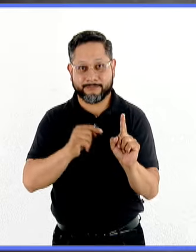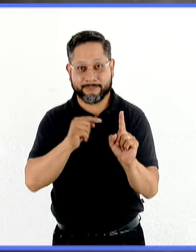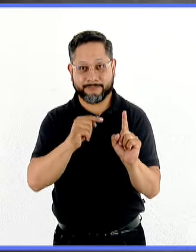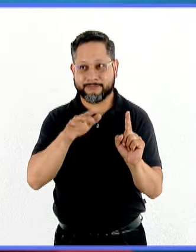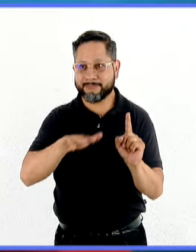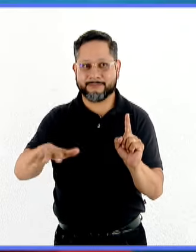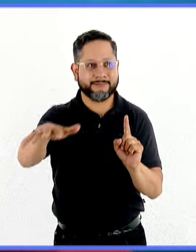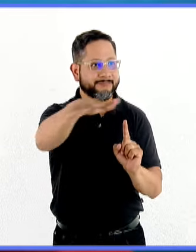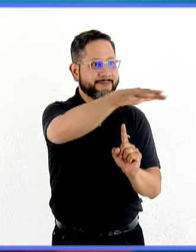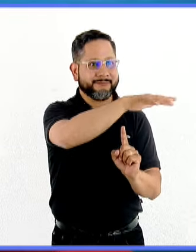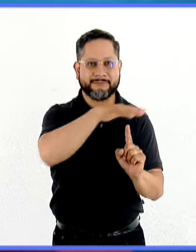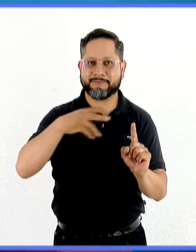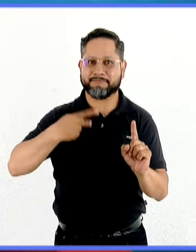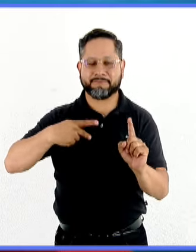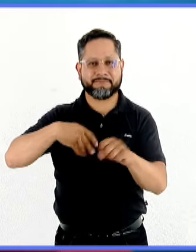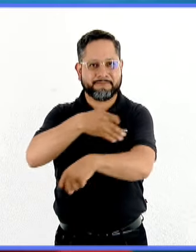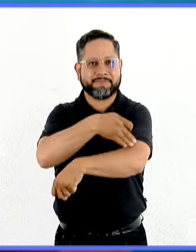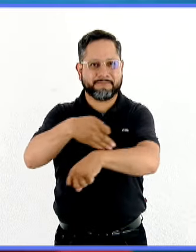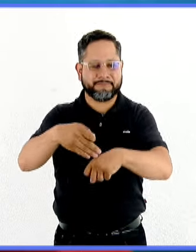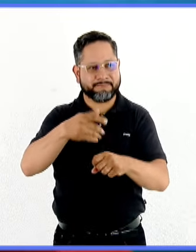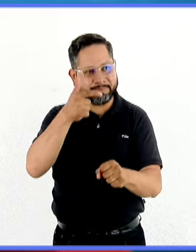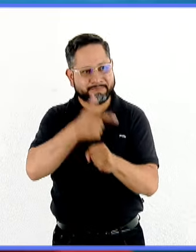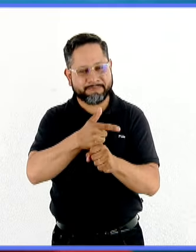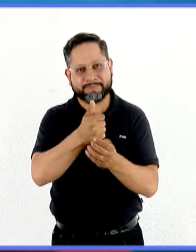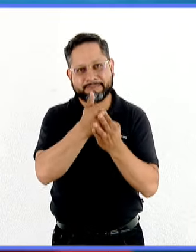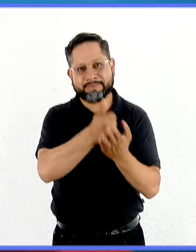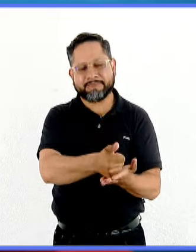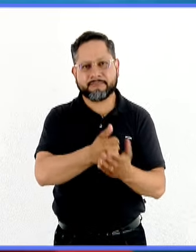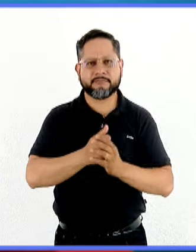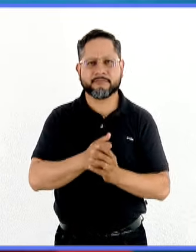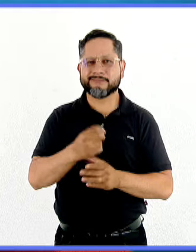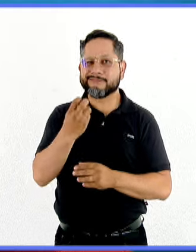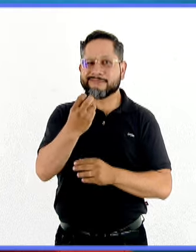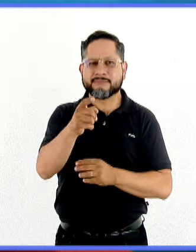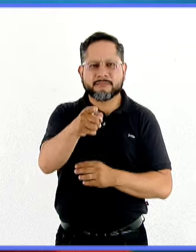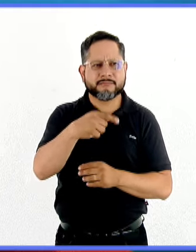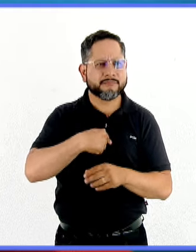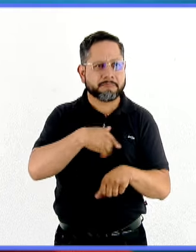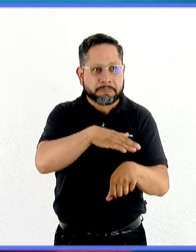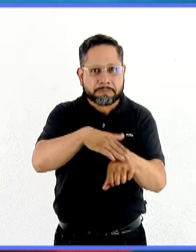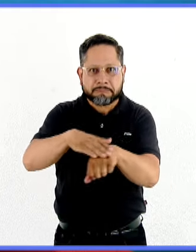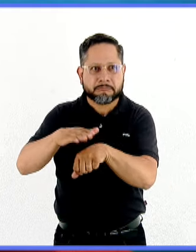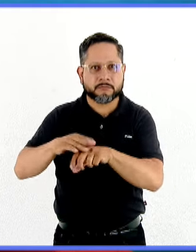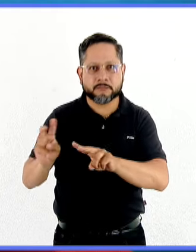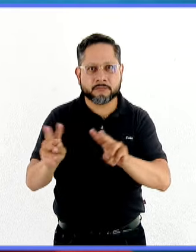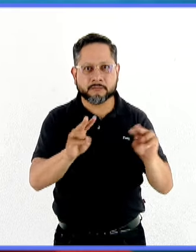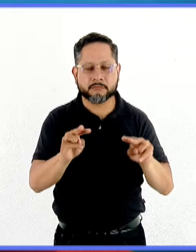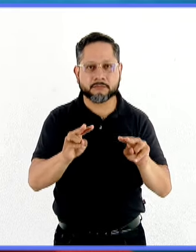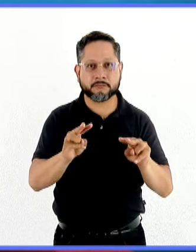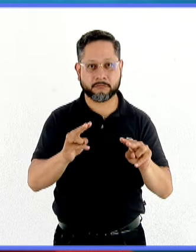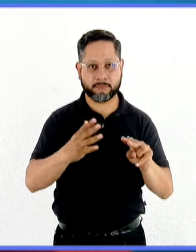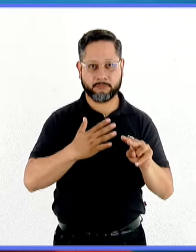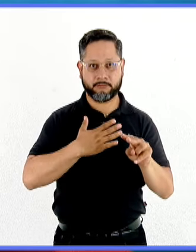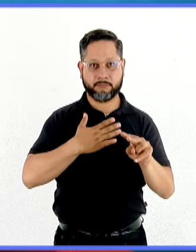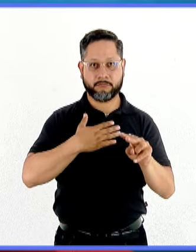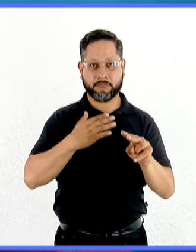social, o sea, cuando menos familiar. Hablemos de esto. ¿Cuándo o cuáles son esas señales de alerta que nos deben indicar que no se trata solamente de un